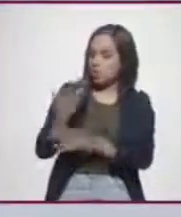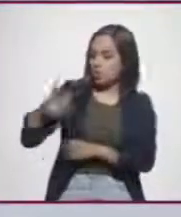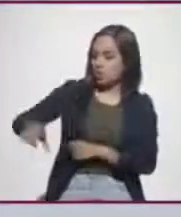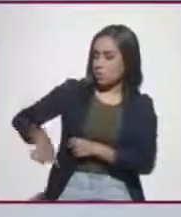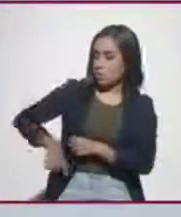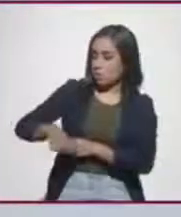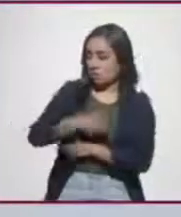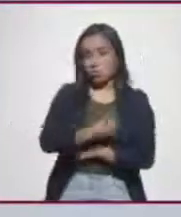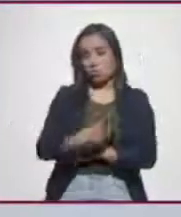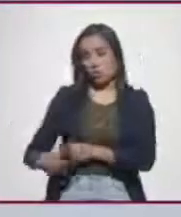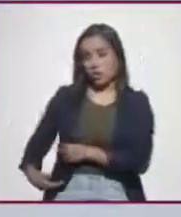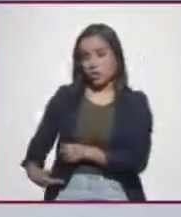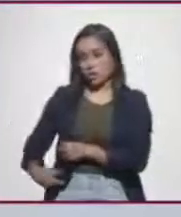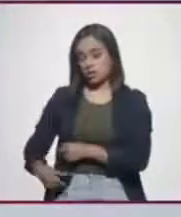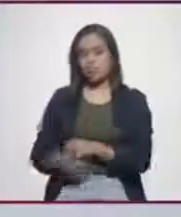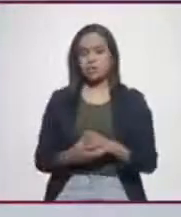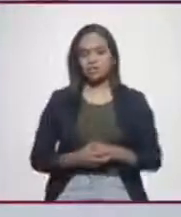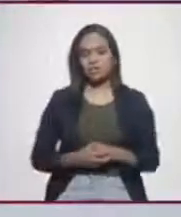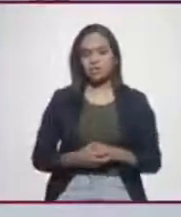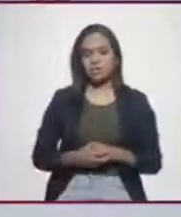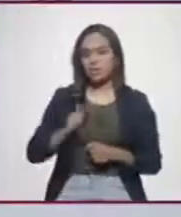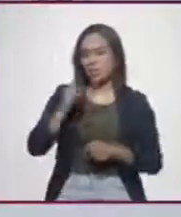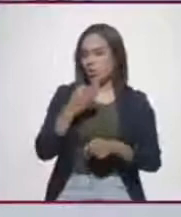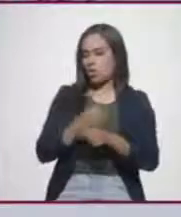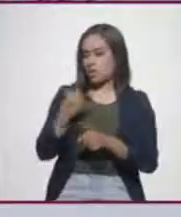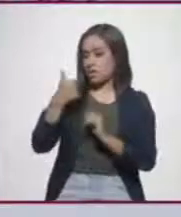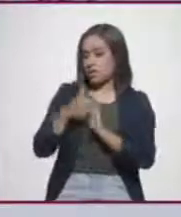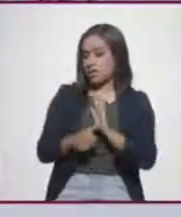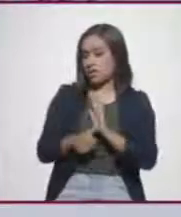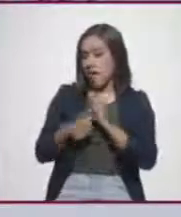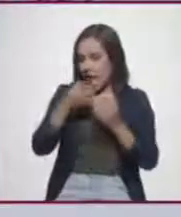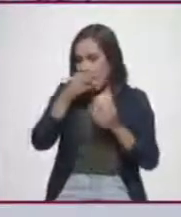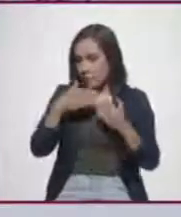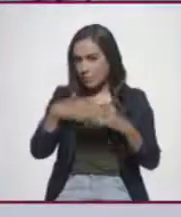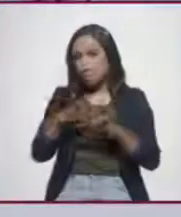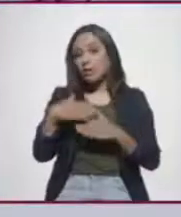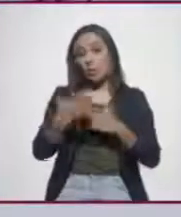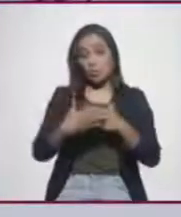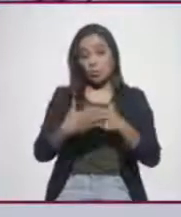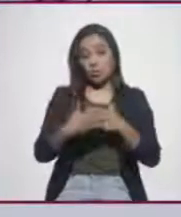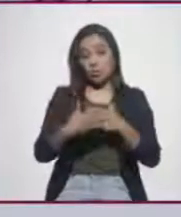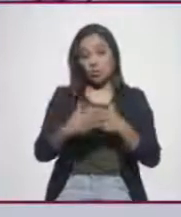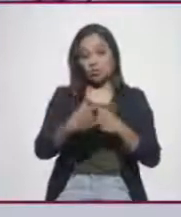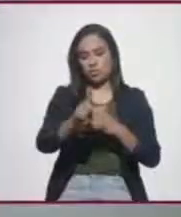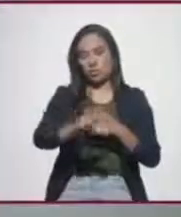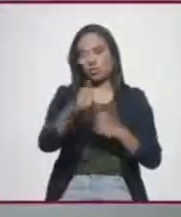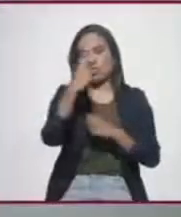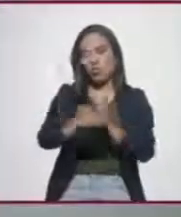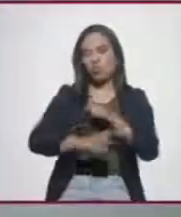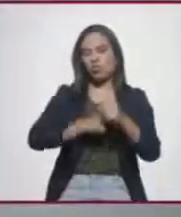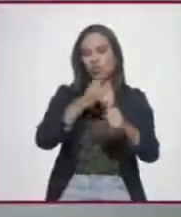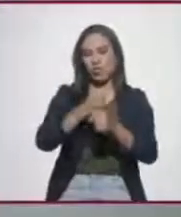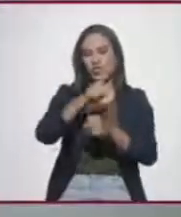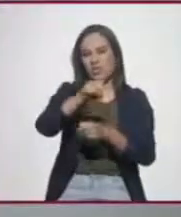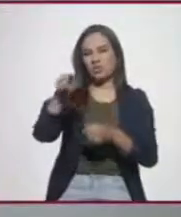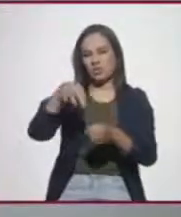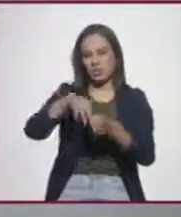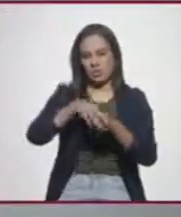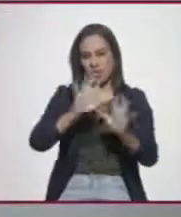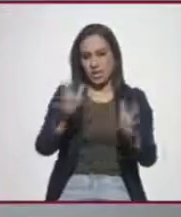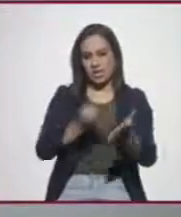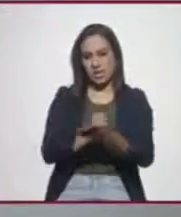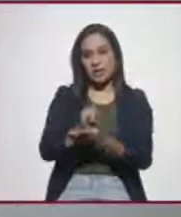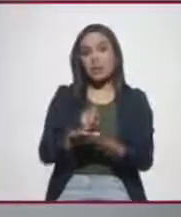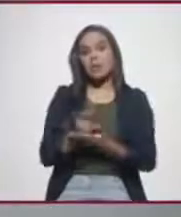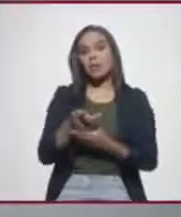lleva la mitad prácticamente del año, aunque se va a cumplir el próximo lunes un año de la de la decisión en las urnas, pero hay que